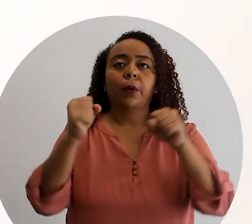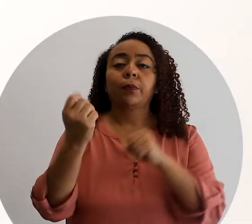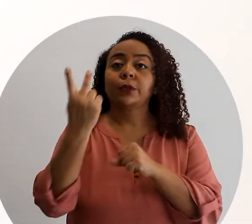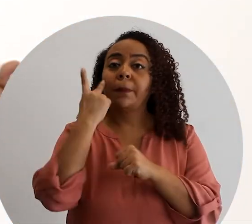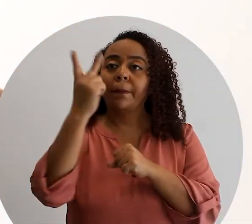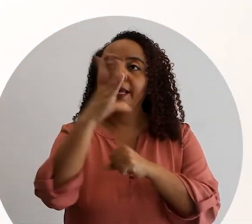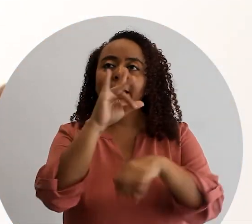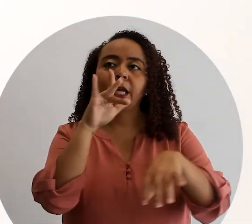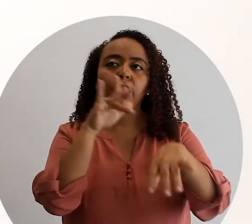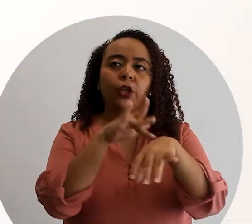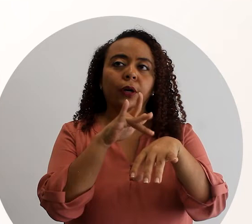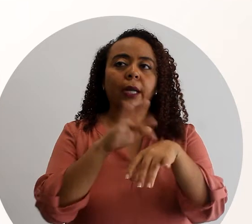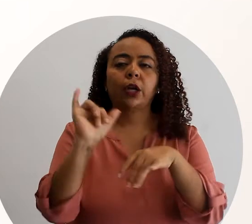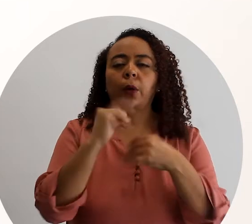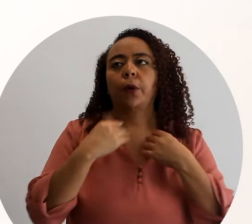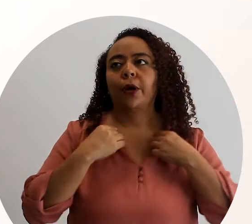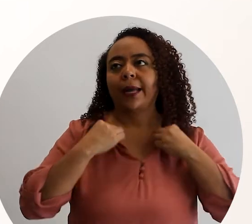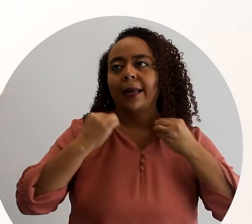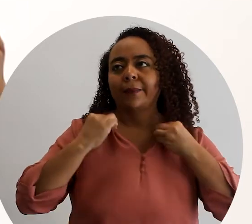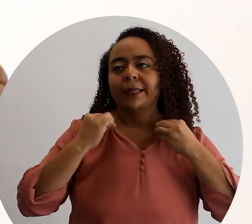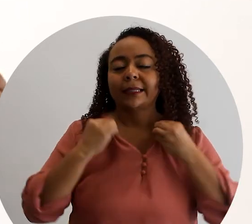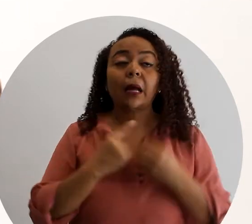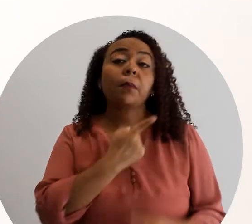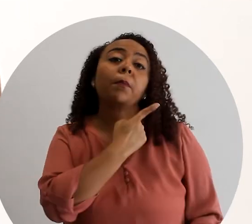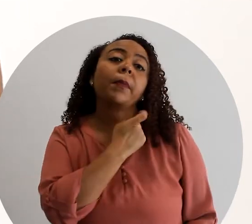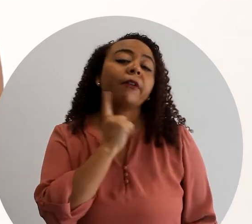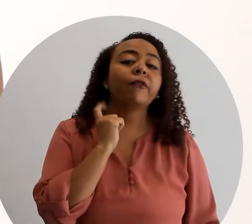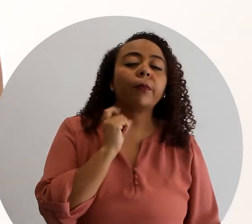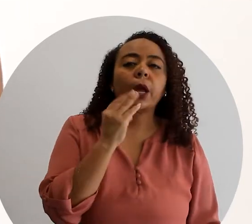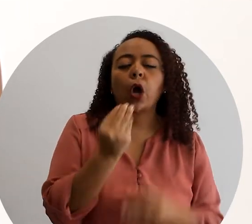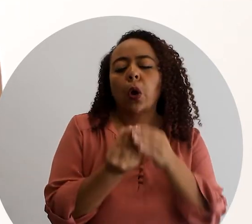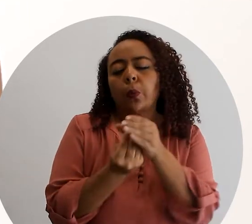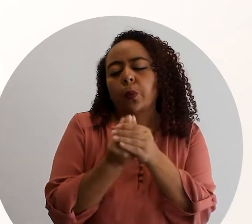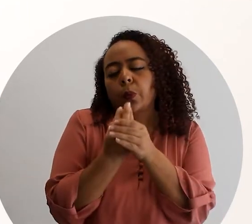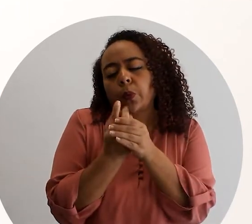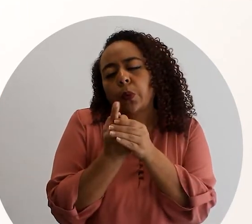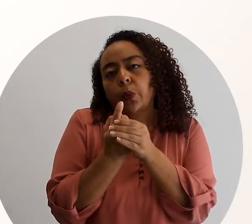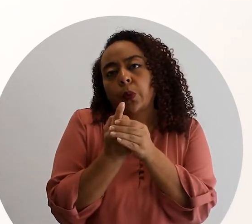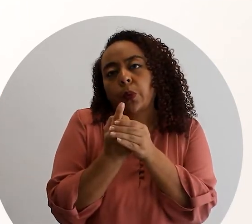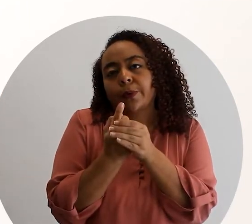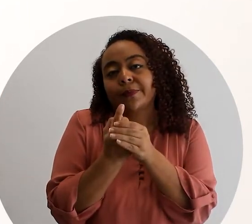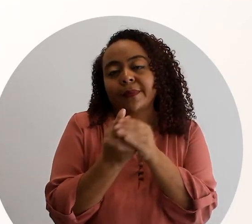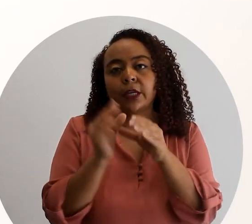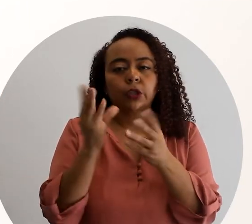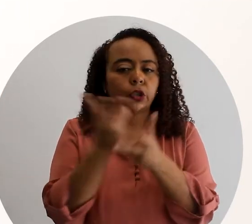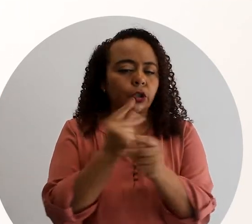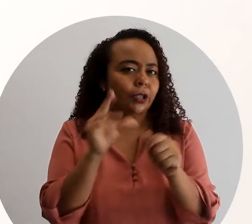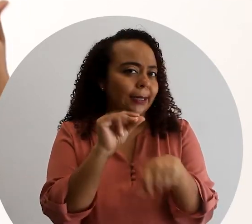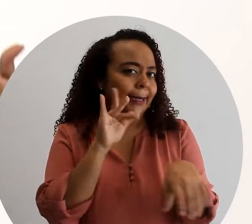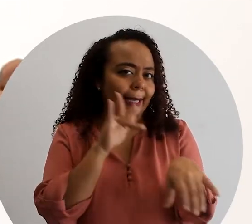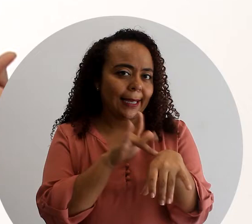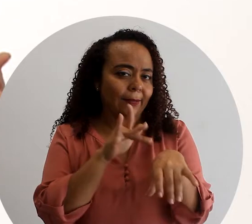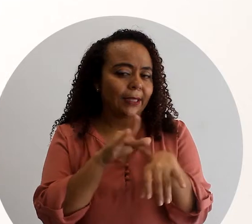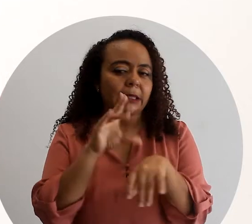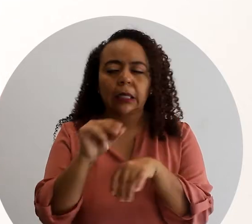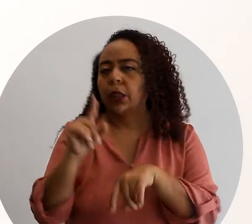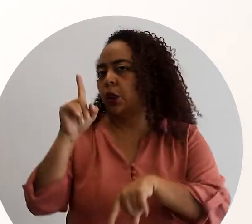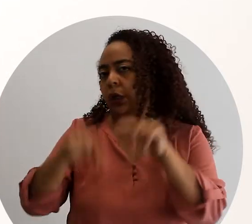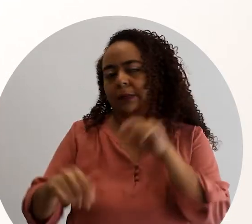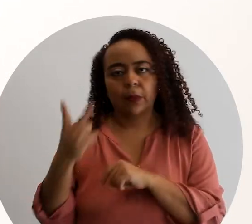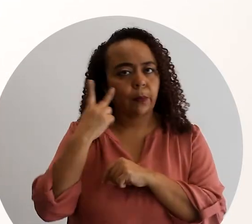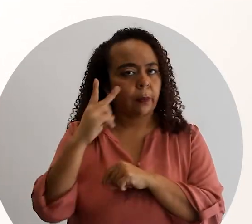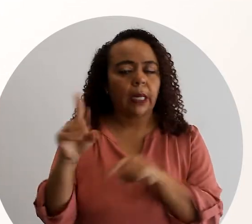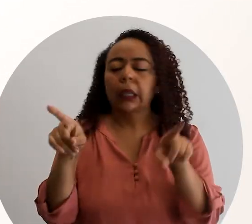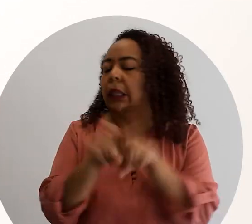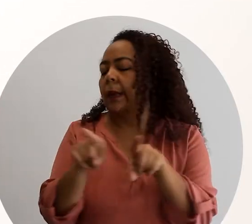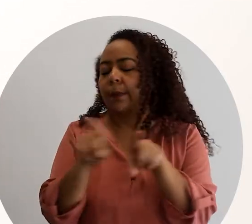podemos ver y tocar, como una camisa, un perfume o una vera. Soluciones intangibles. Estas soluciones no